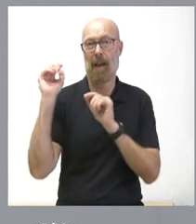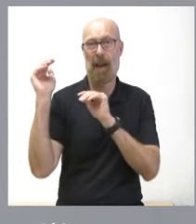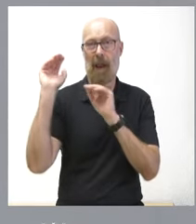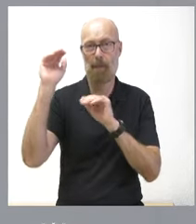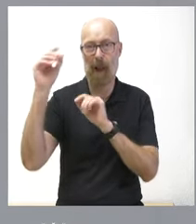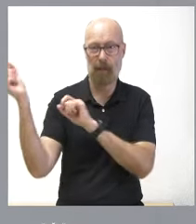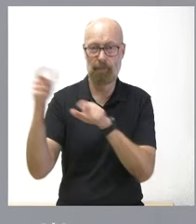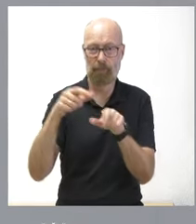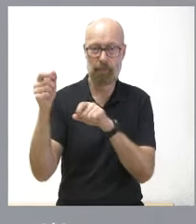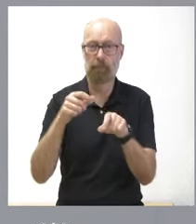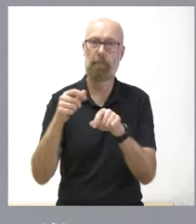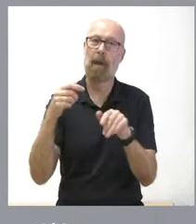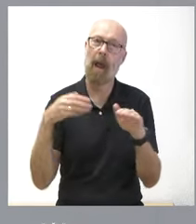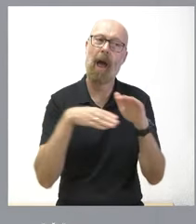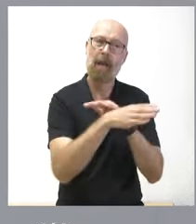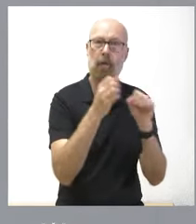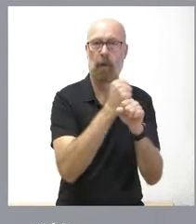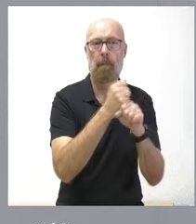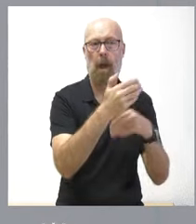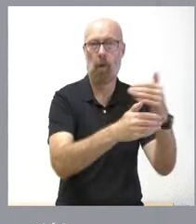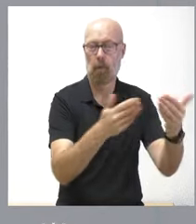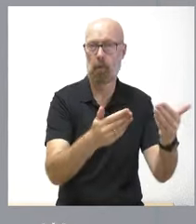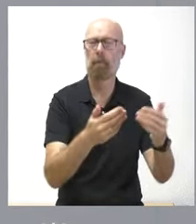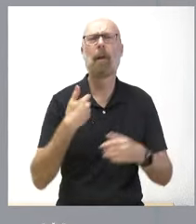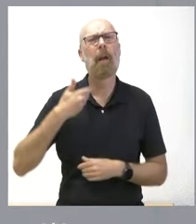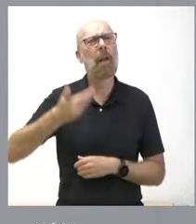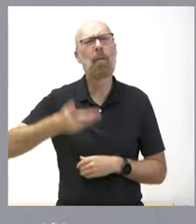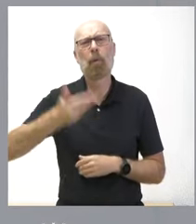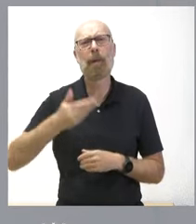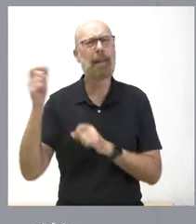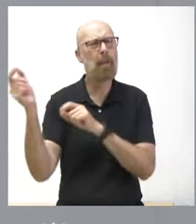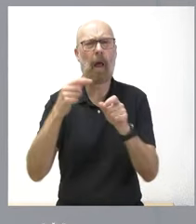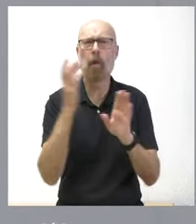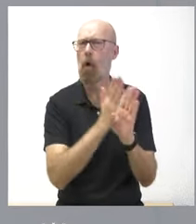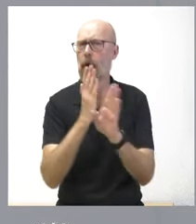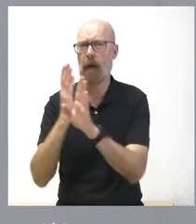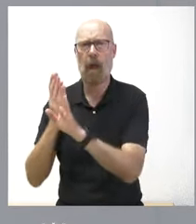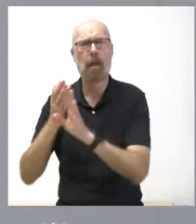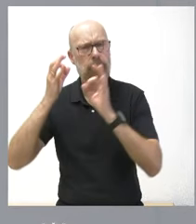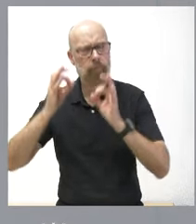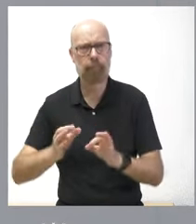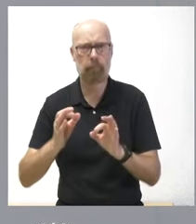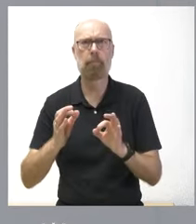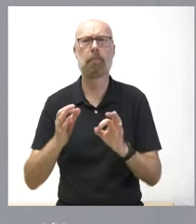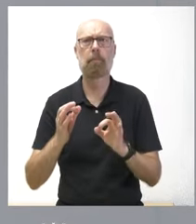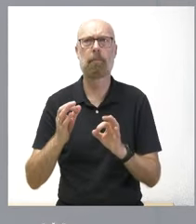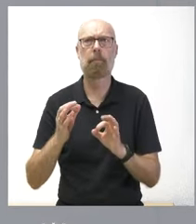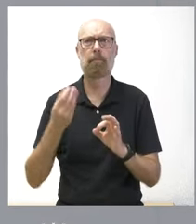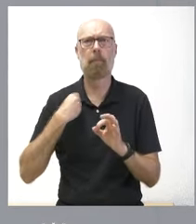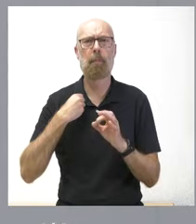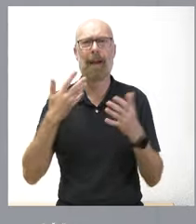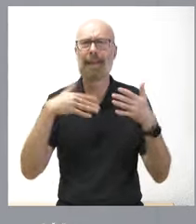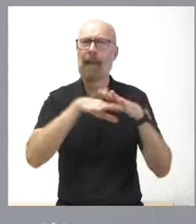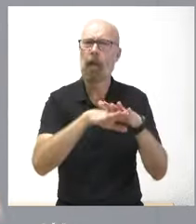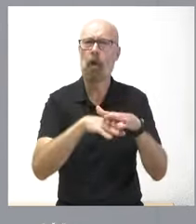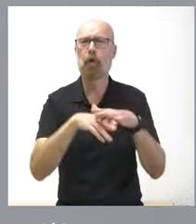incorporando al mundo de trabajo. Es muy importante que la inmigración sea ordenada, es muy importante que la inmigración facilite esta integración social